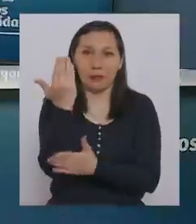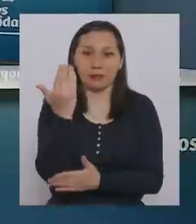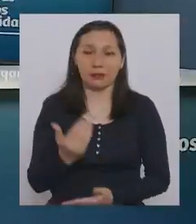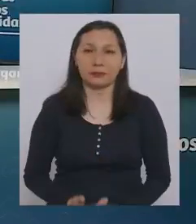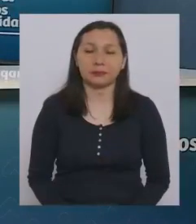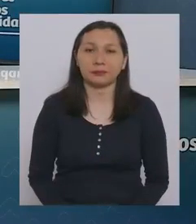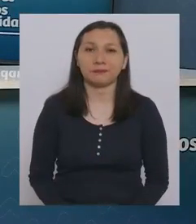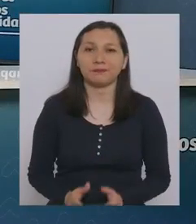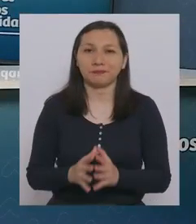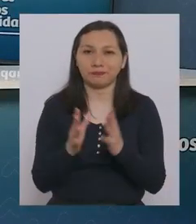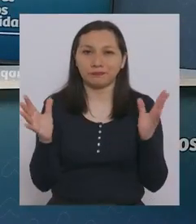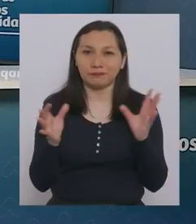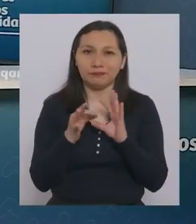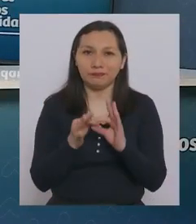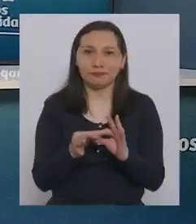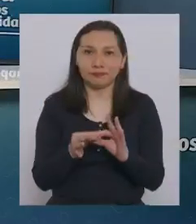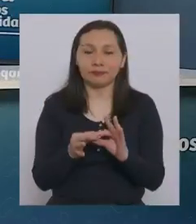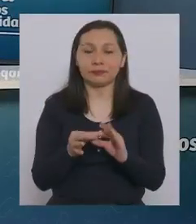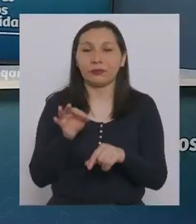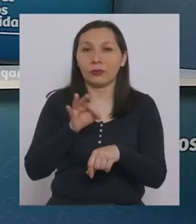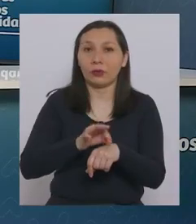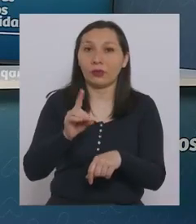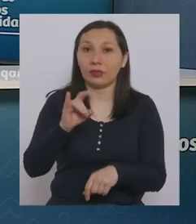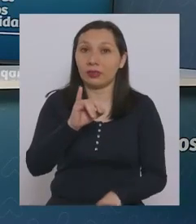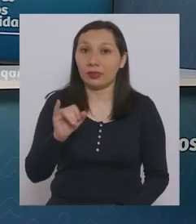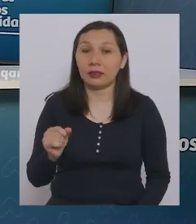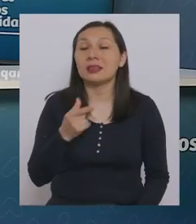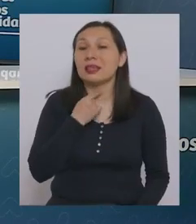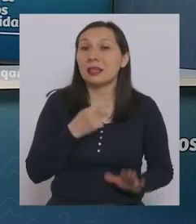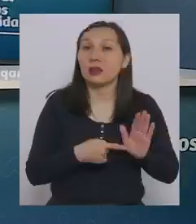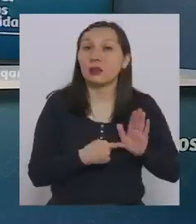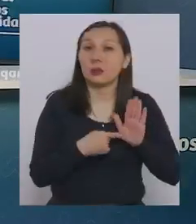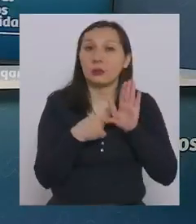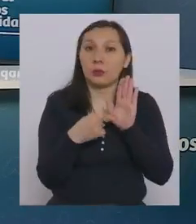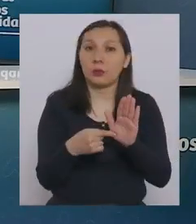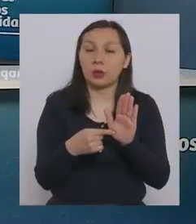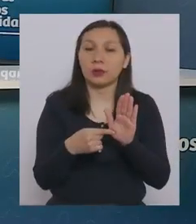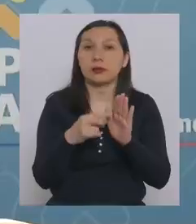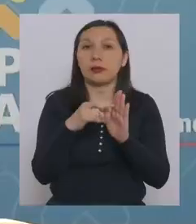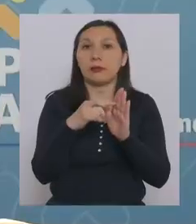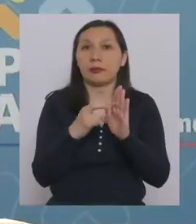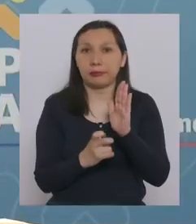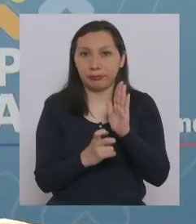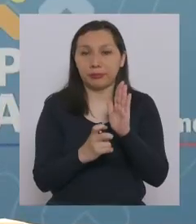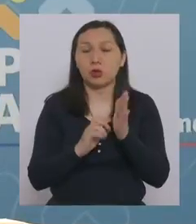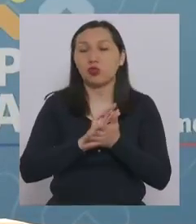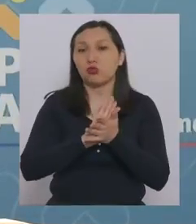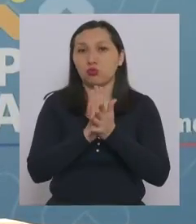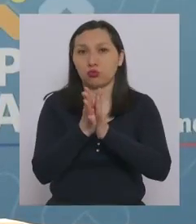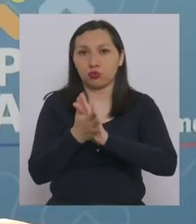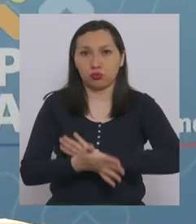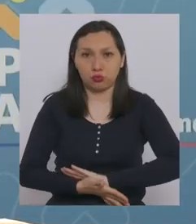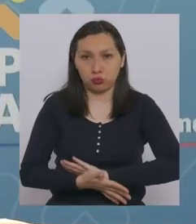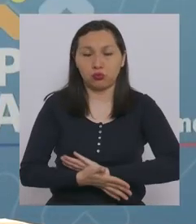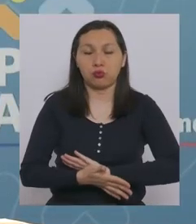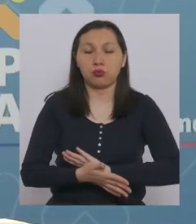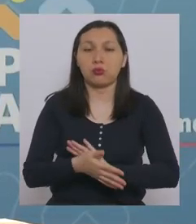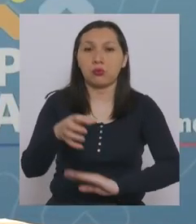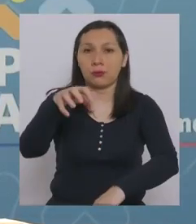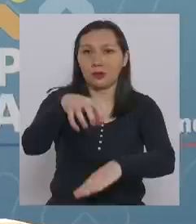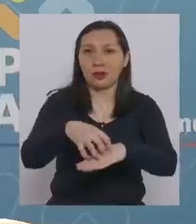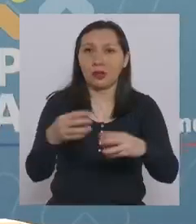Muchas gracias, doctora Daza. Quiero destacar el retroceso de toda la región de Magallanes